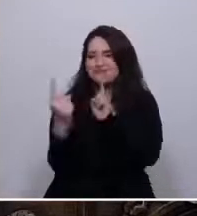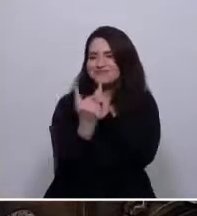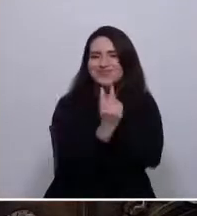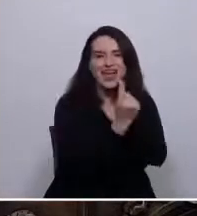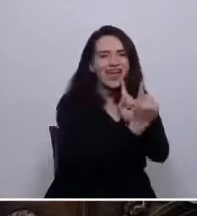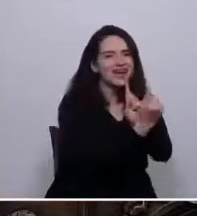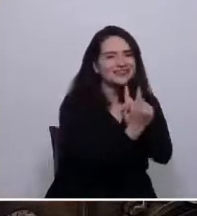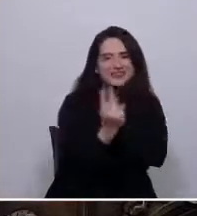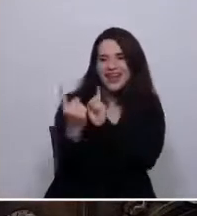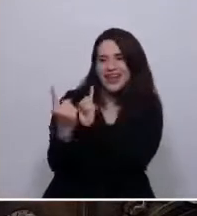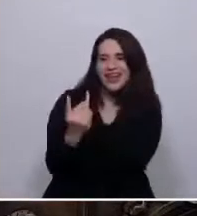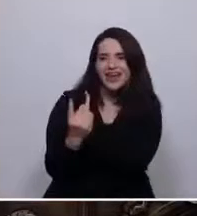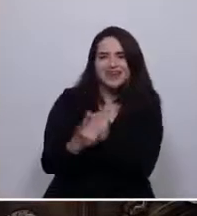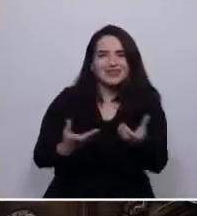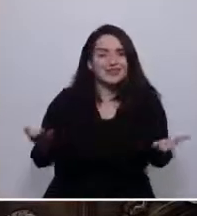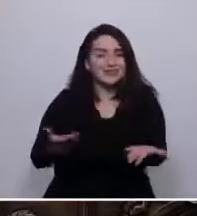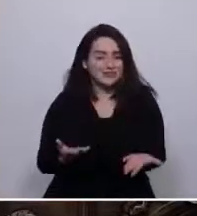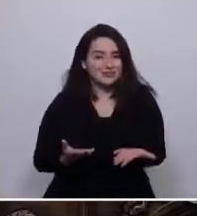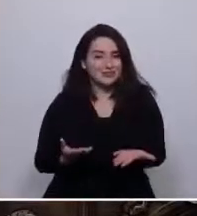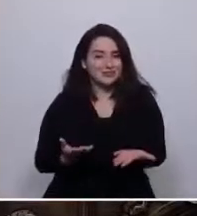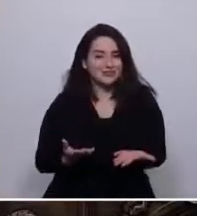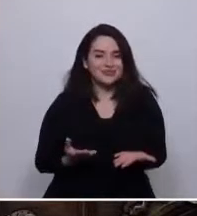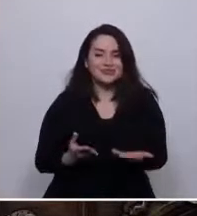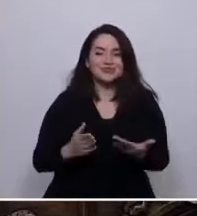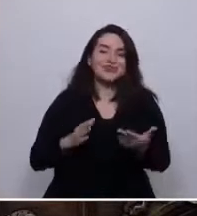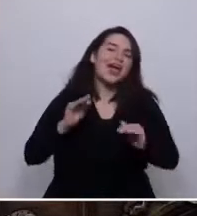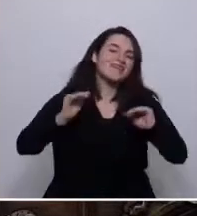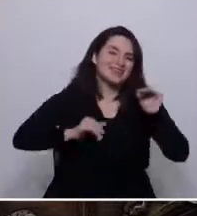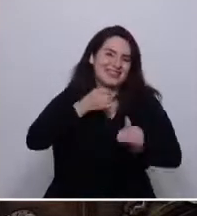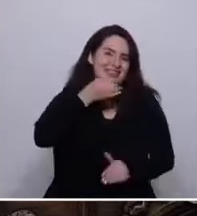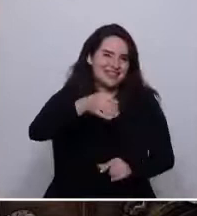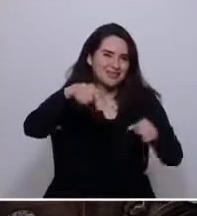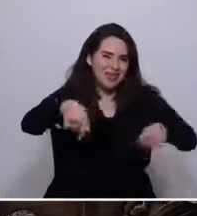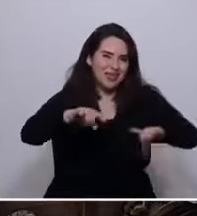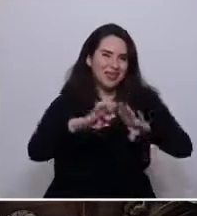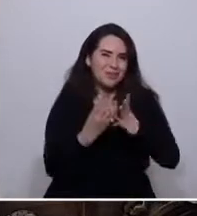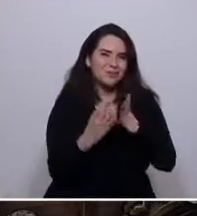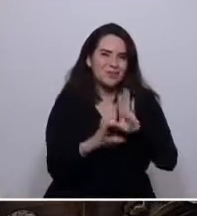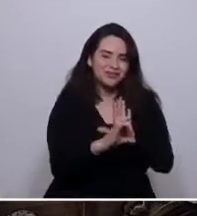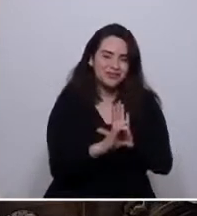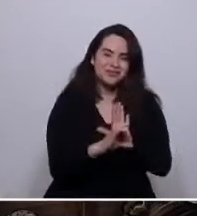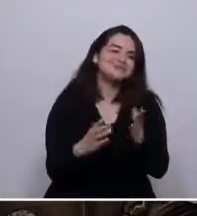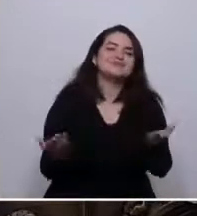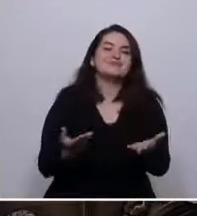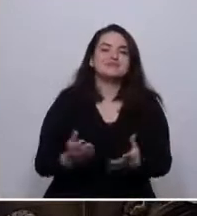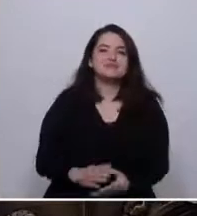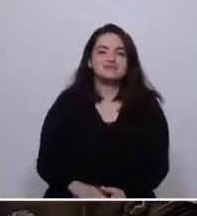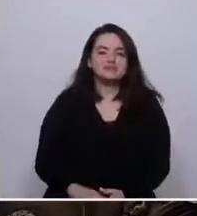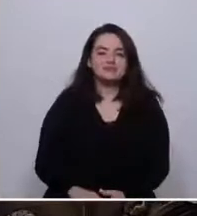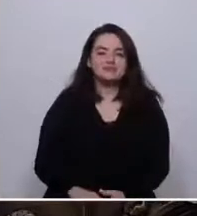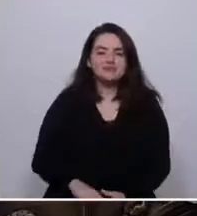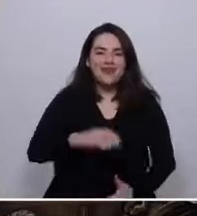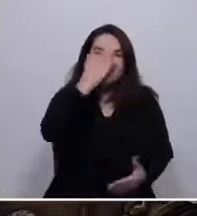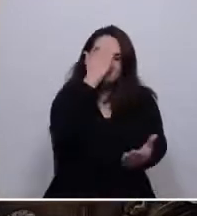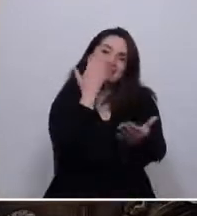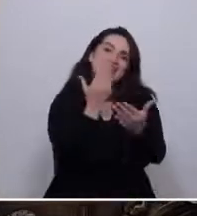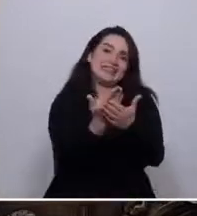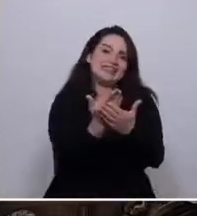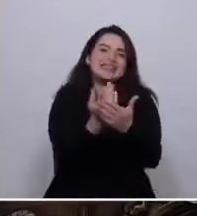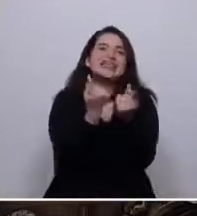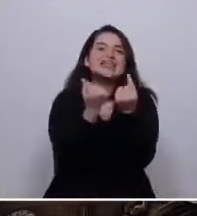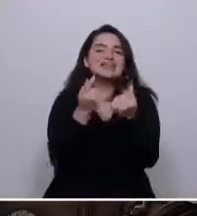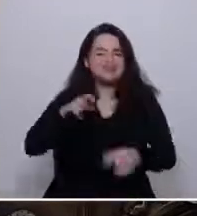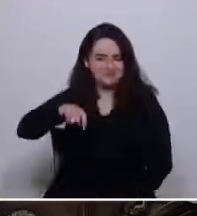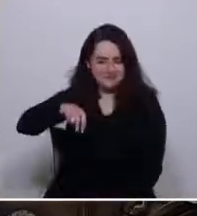otros, o sea, como decimos a veces aquí en la convención, tenemos que cruzar al frente, al